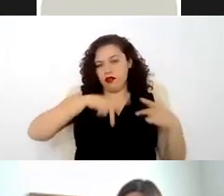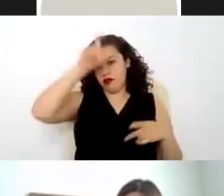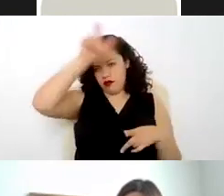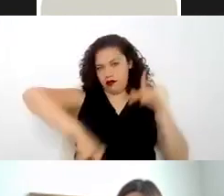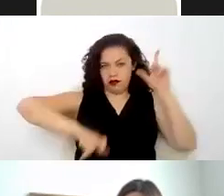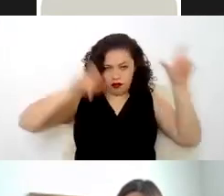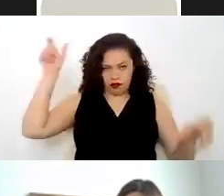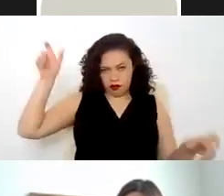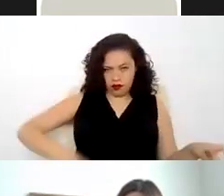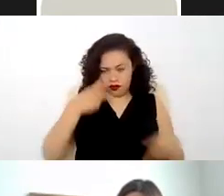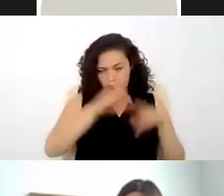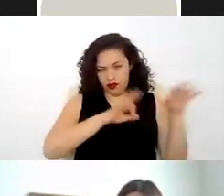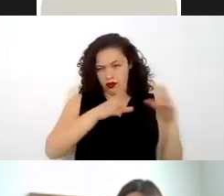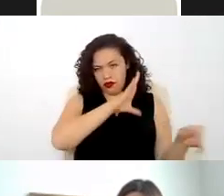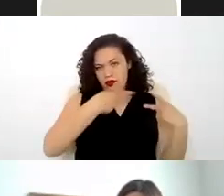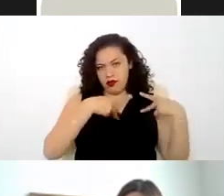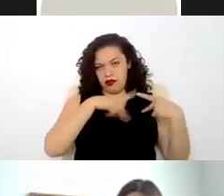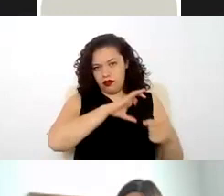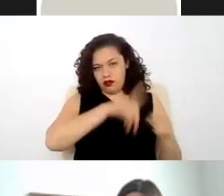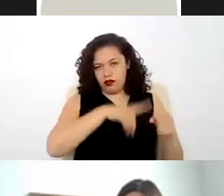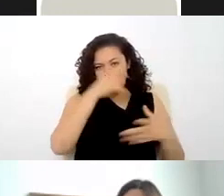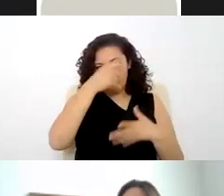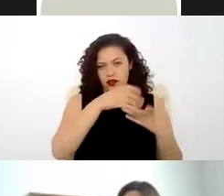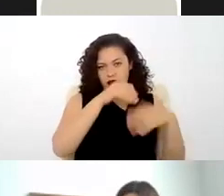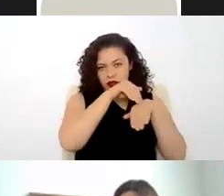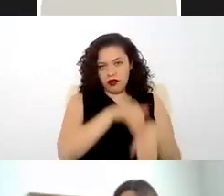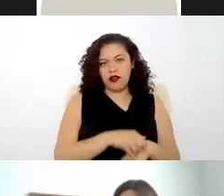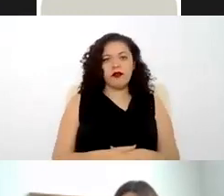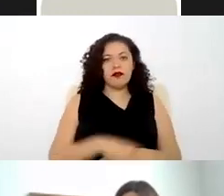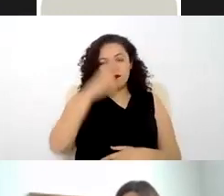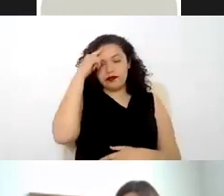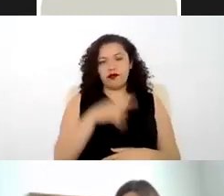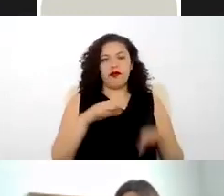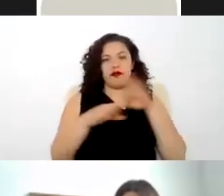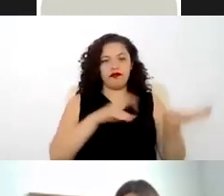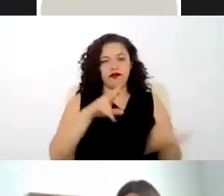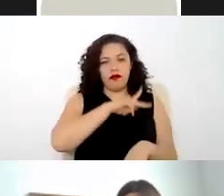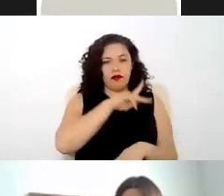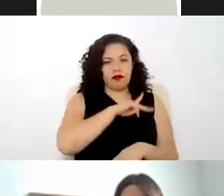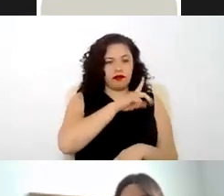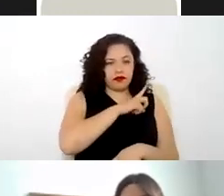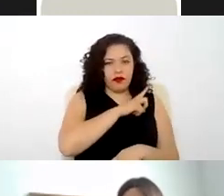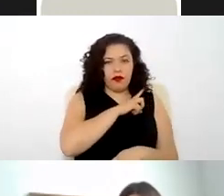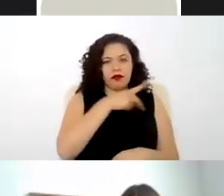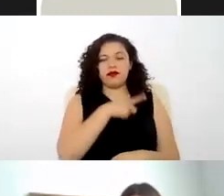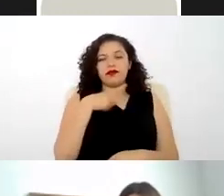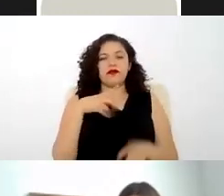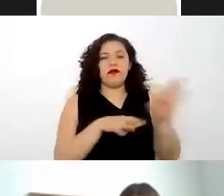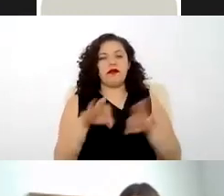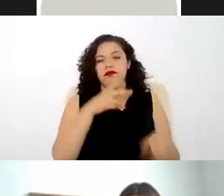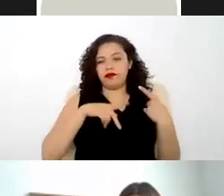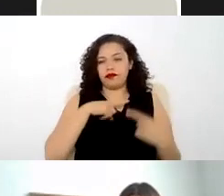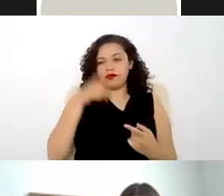otra un trabajo personal y subordinado con trabajo personal se refiere a que este trabajo tiene que ser llevado a cabo por la